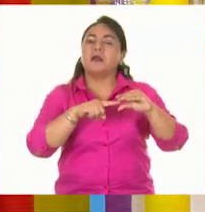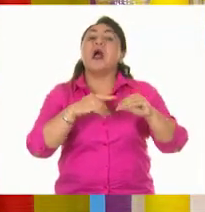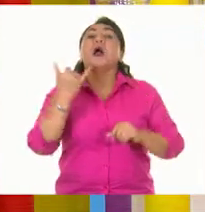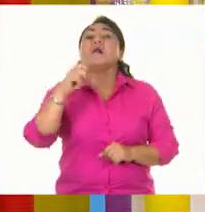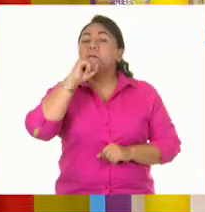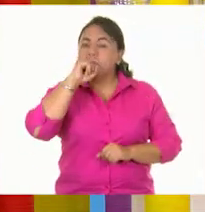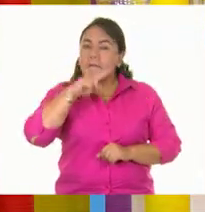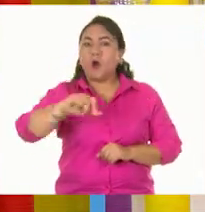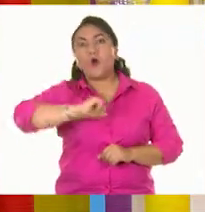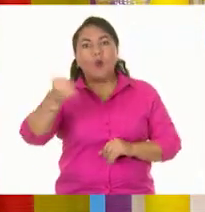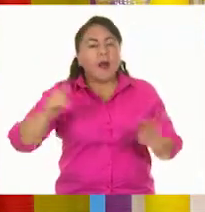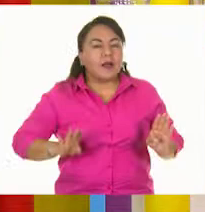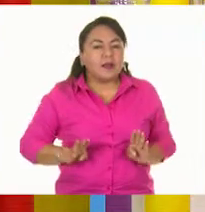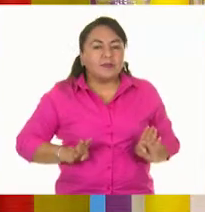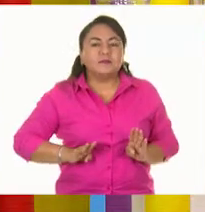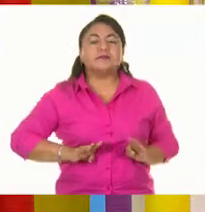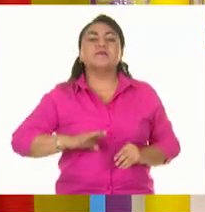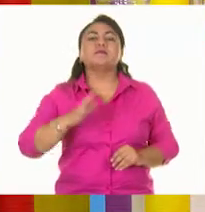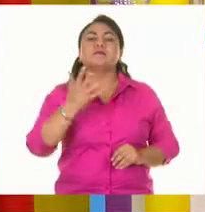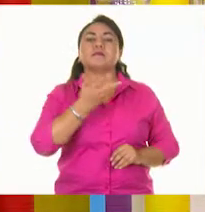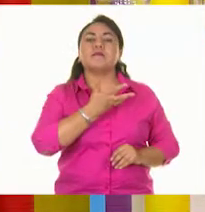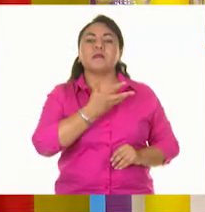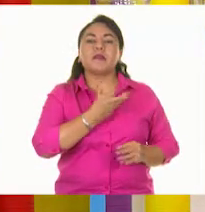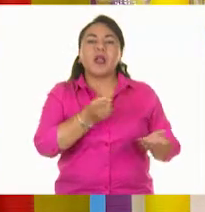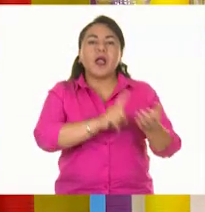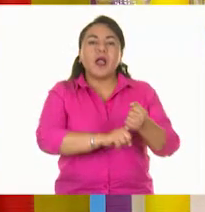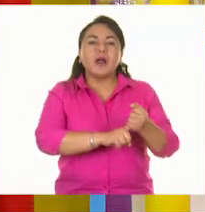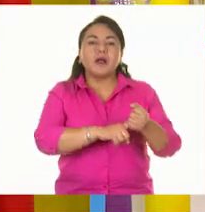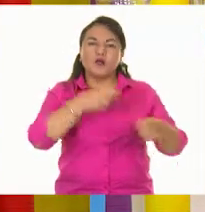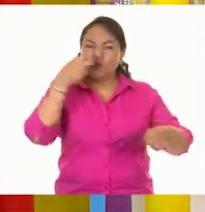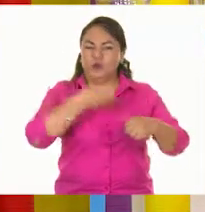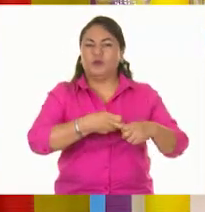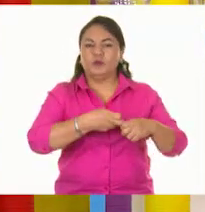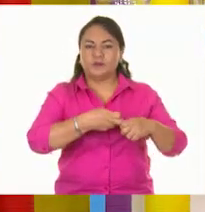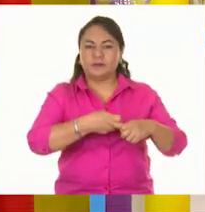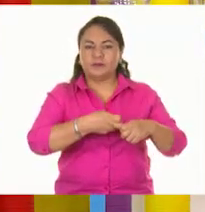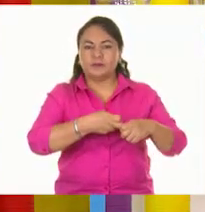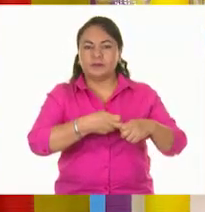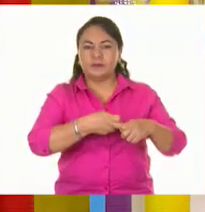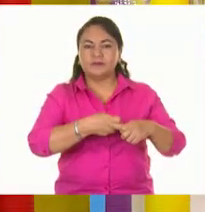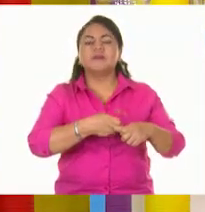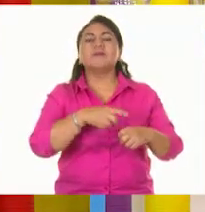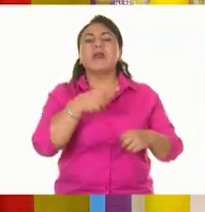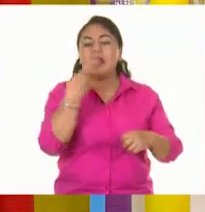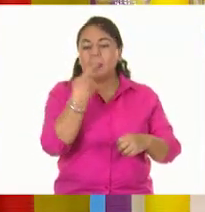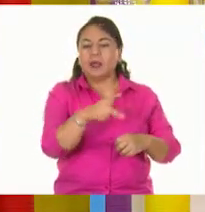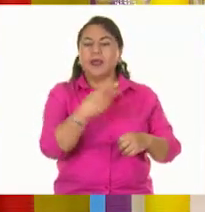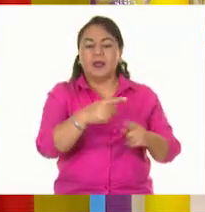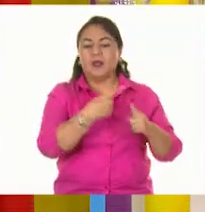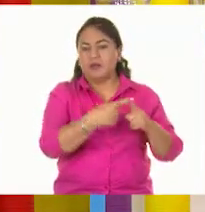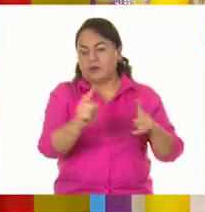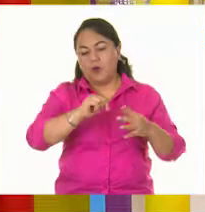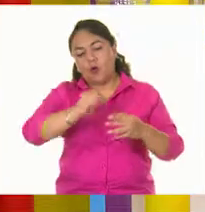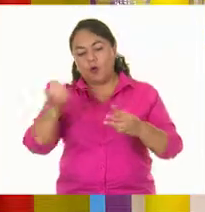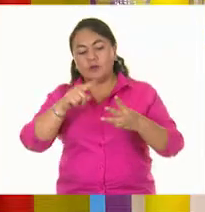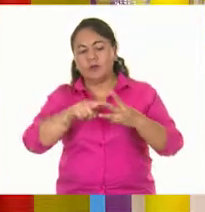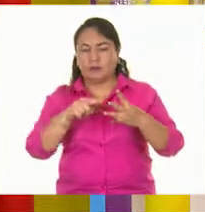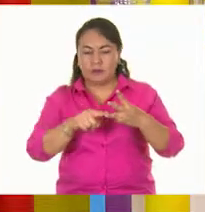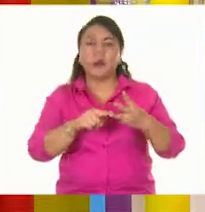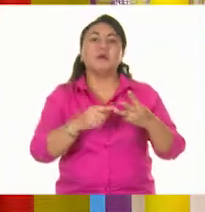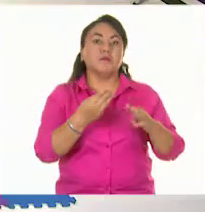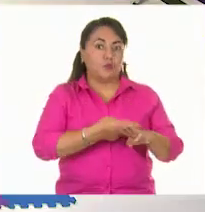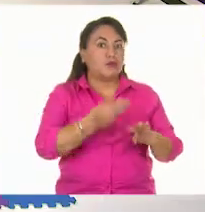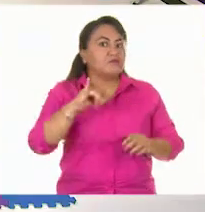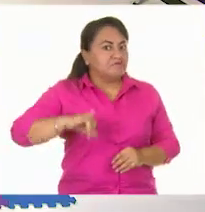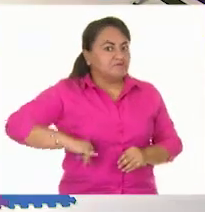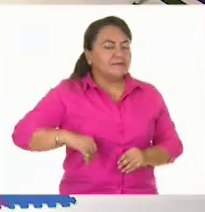Y también otra característica es que tienen rigidez, que es la resistencia que presentan a las otras condiciones del espacio. Es